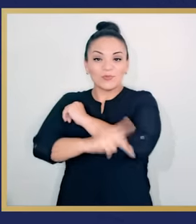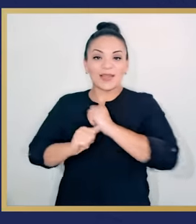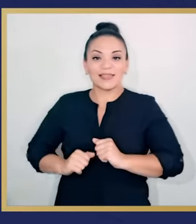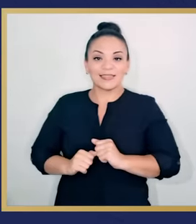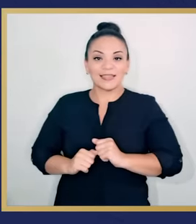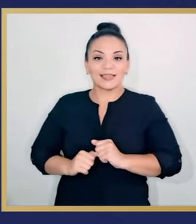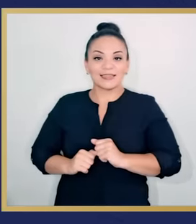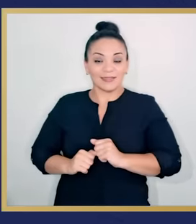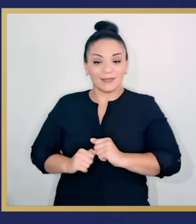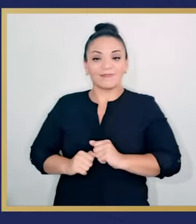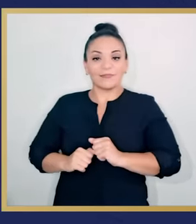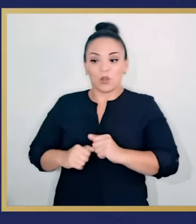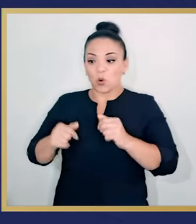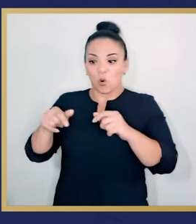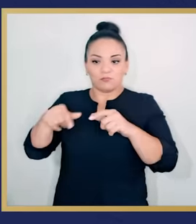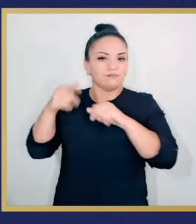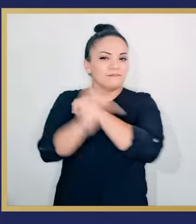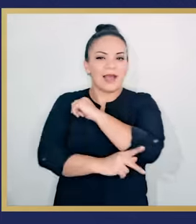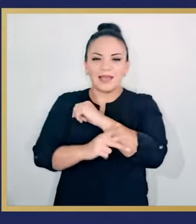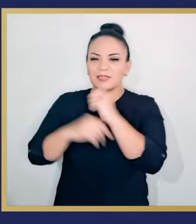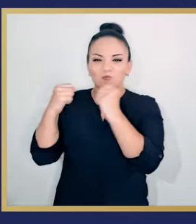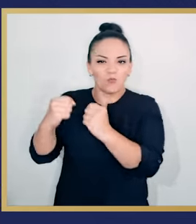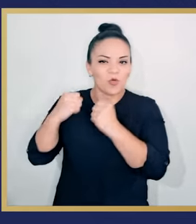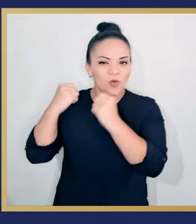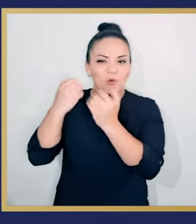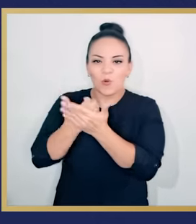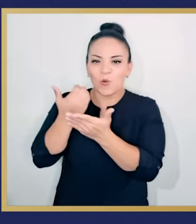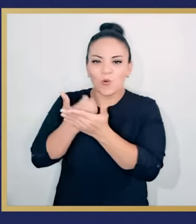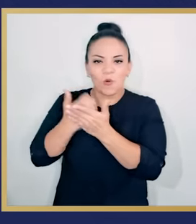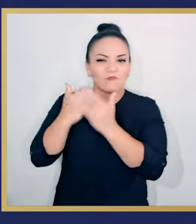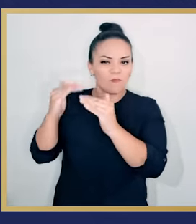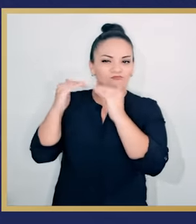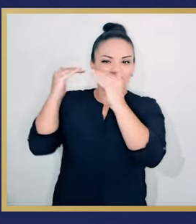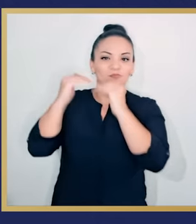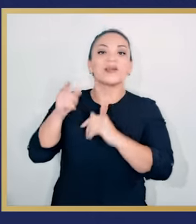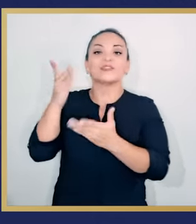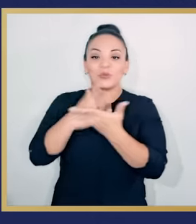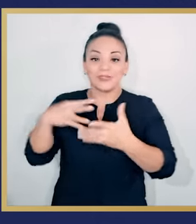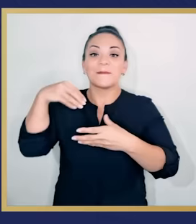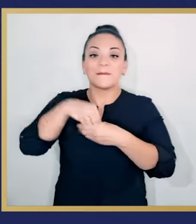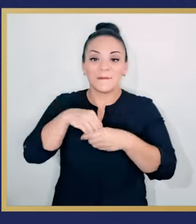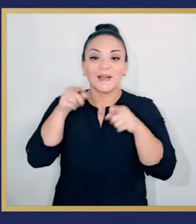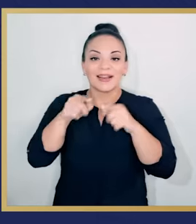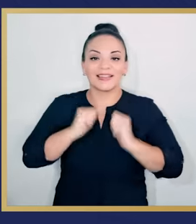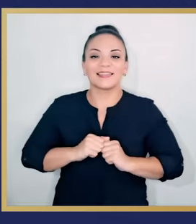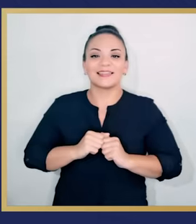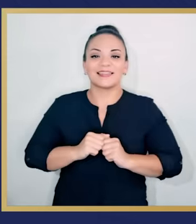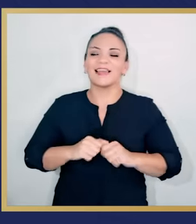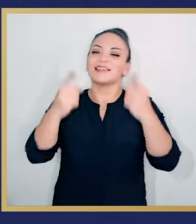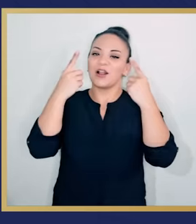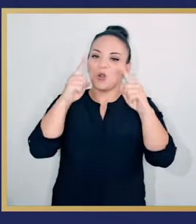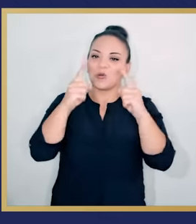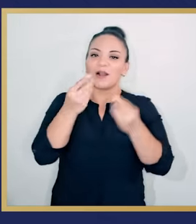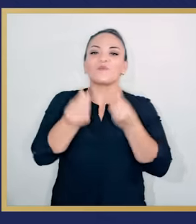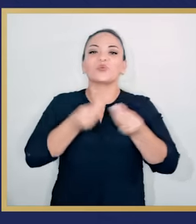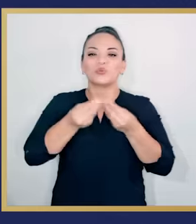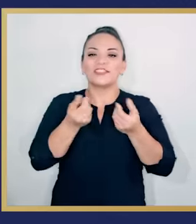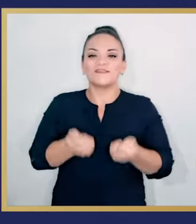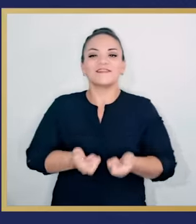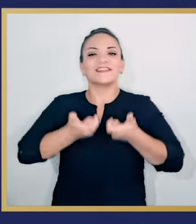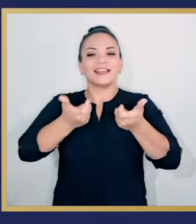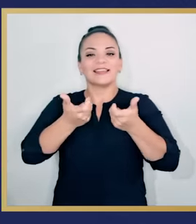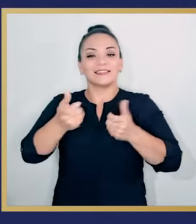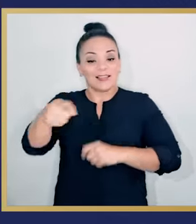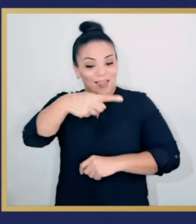mecanismos de inversión con regiones y países económicamente poderosos son parte de esa